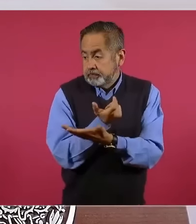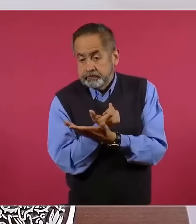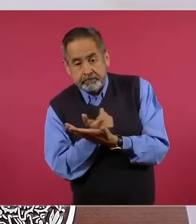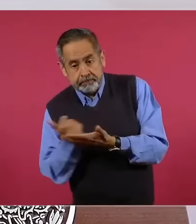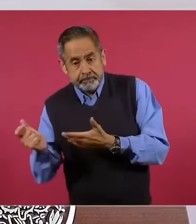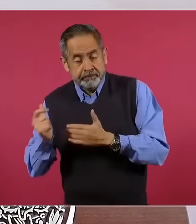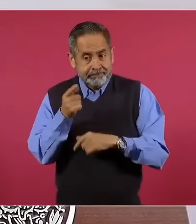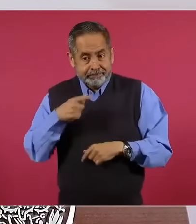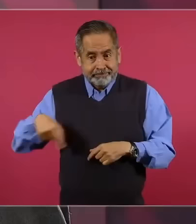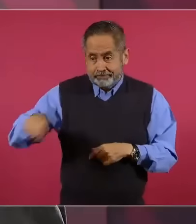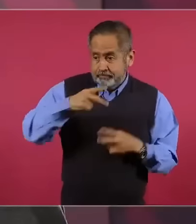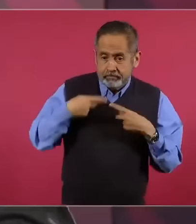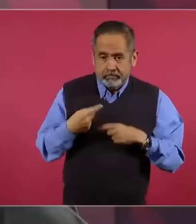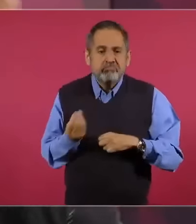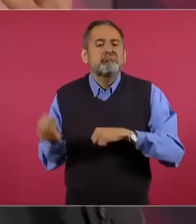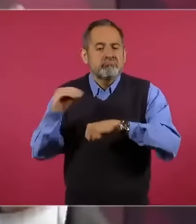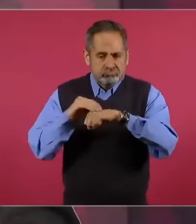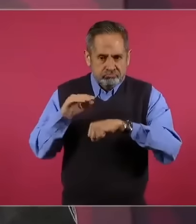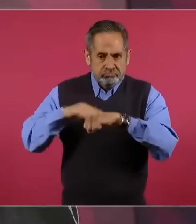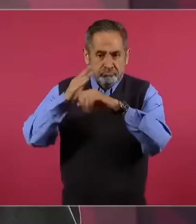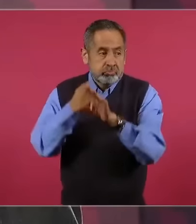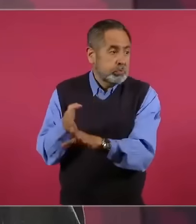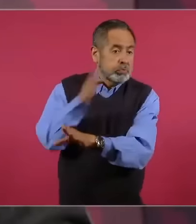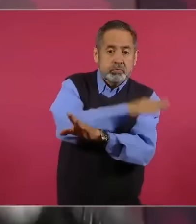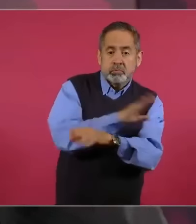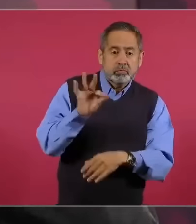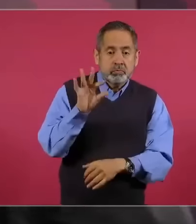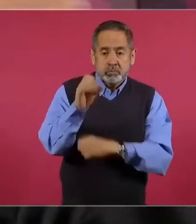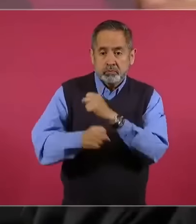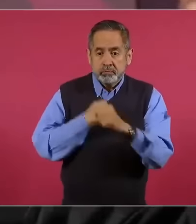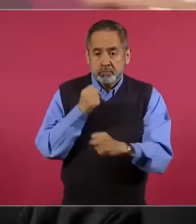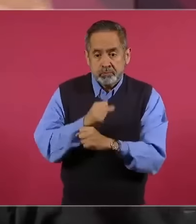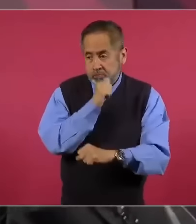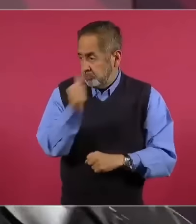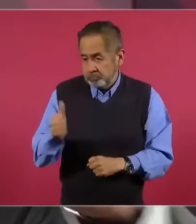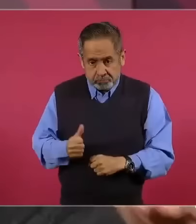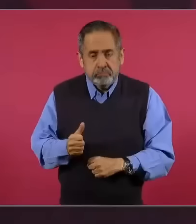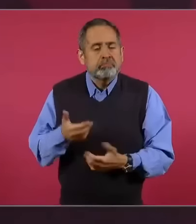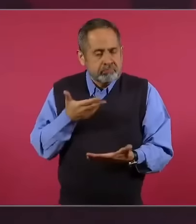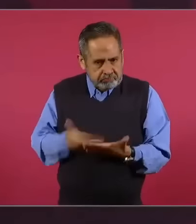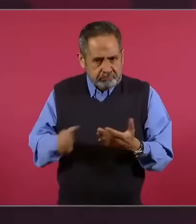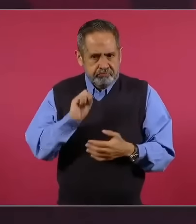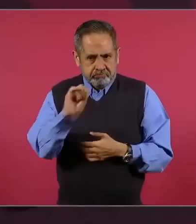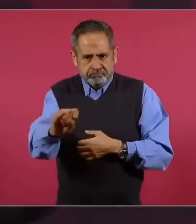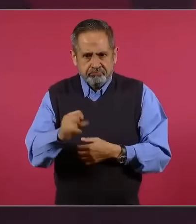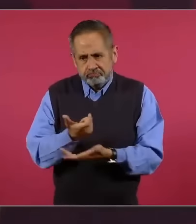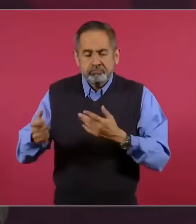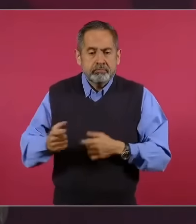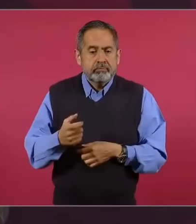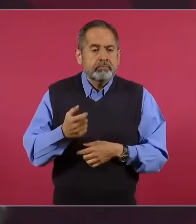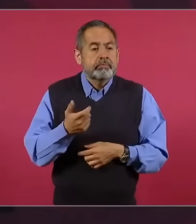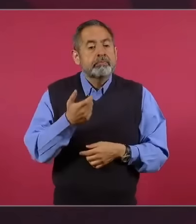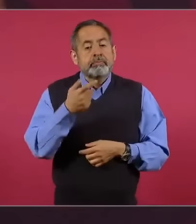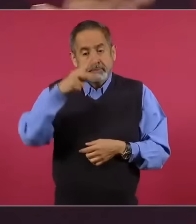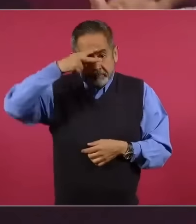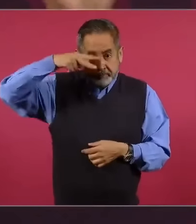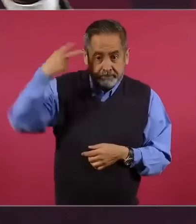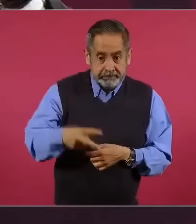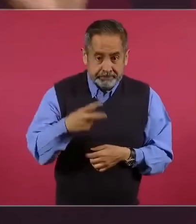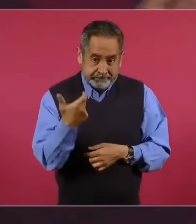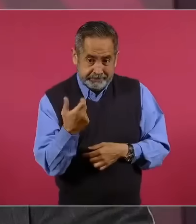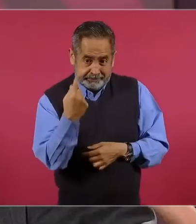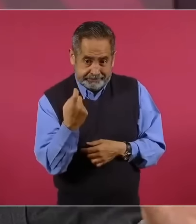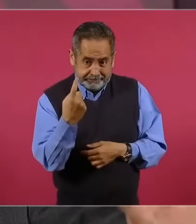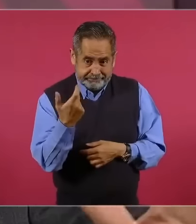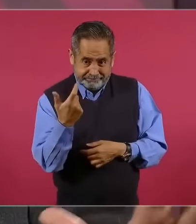nunca se había visto en 40, 50 años. Con un peso que no se ha devaluado, como no sucedía